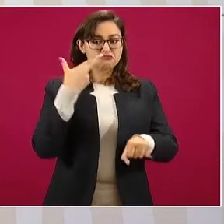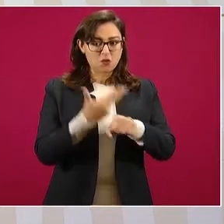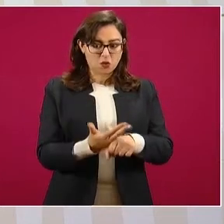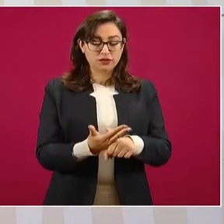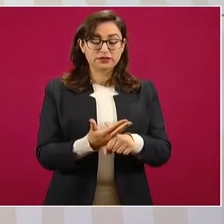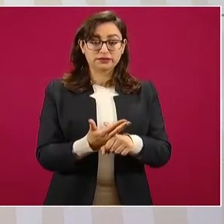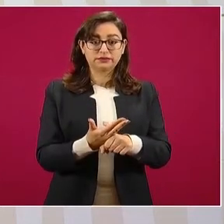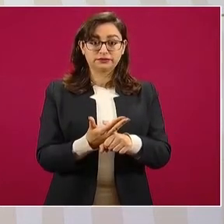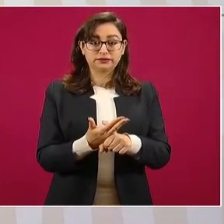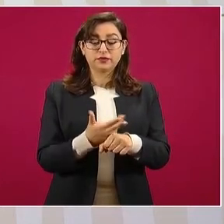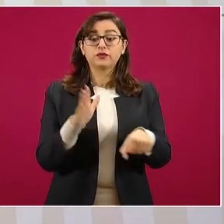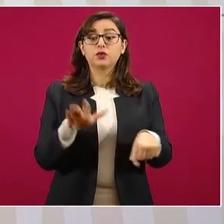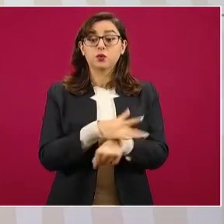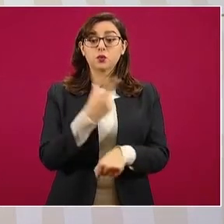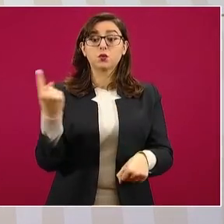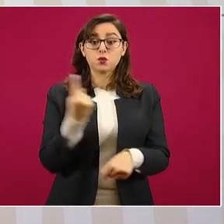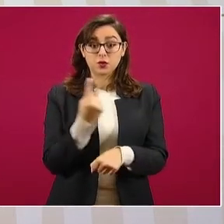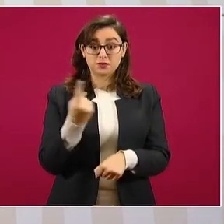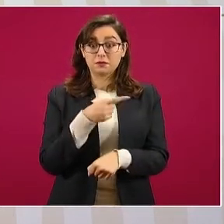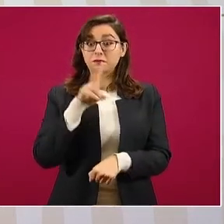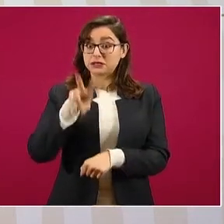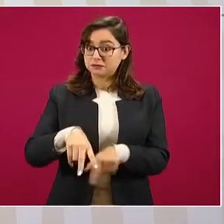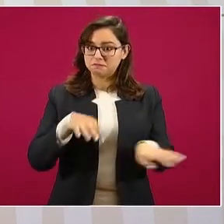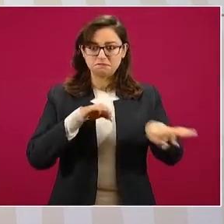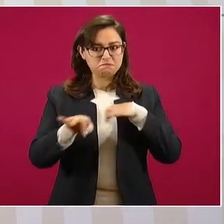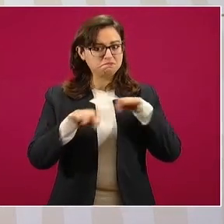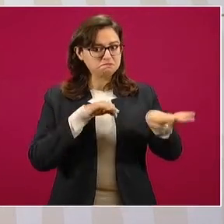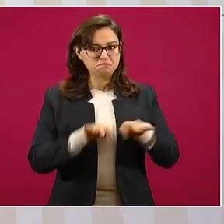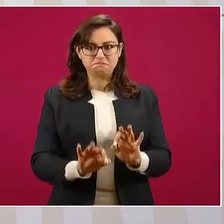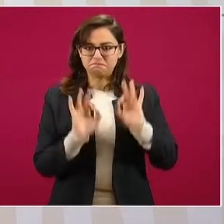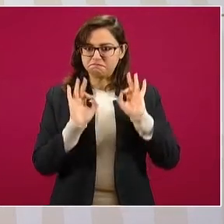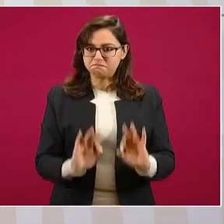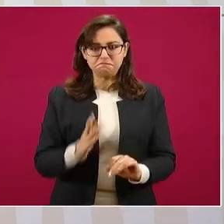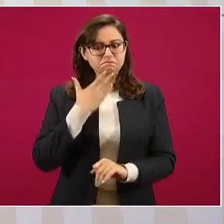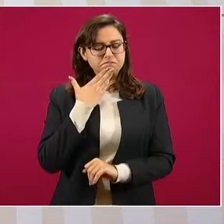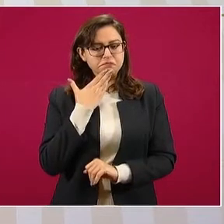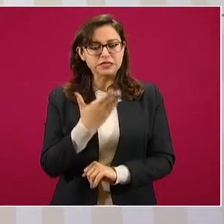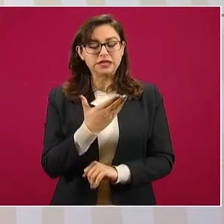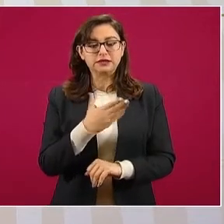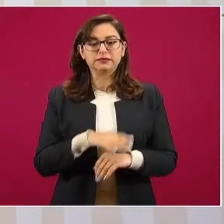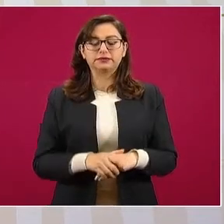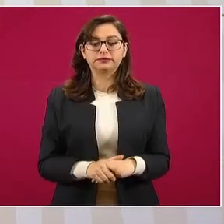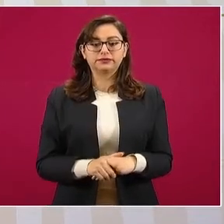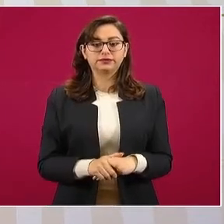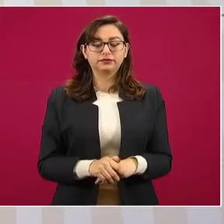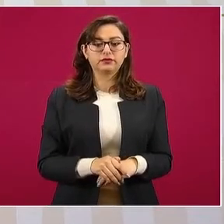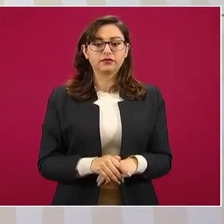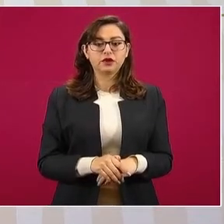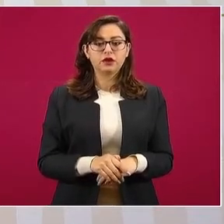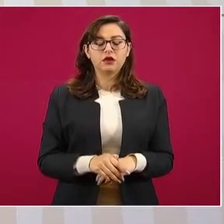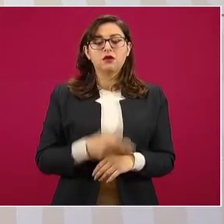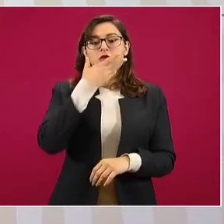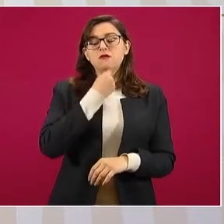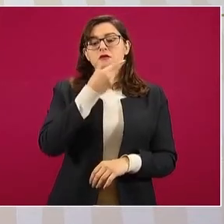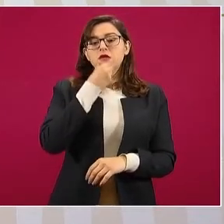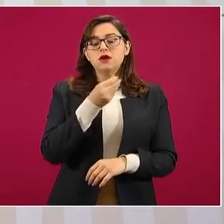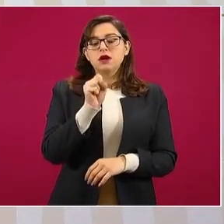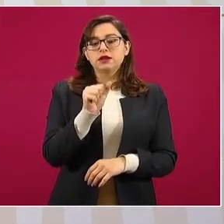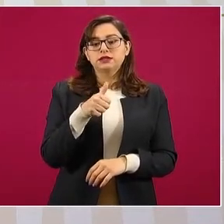haciendo muy buen trabajo a cargo de Santiago Nieto.